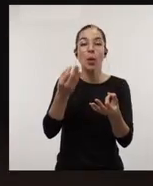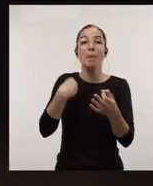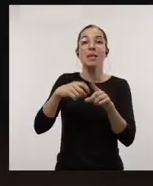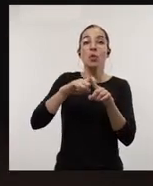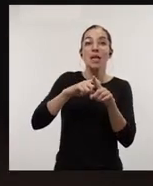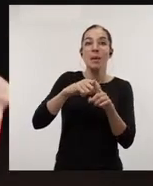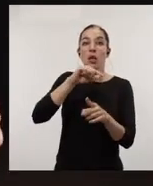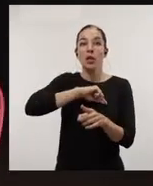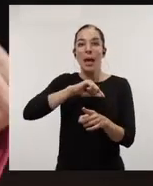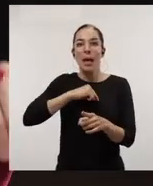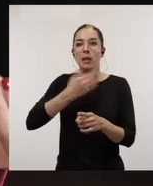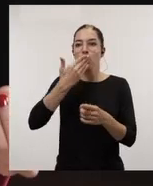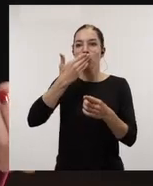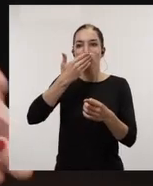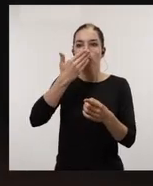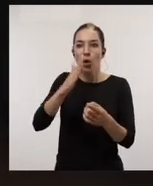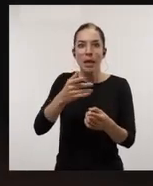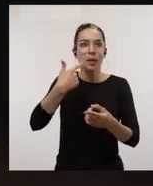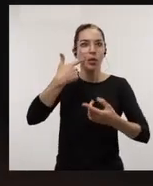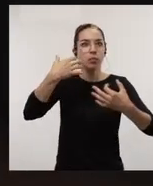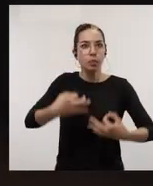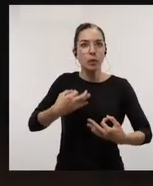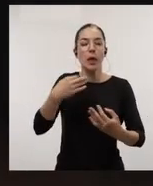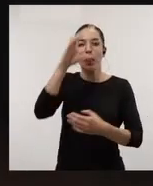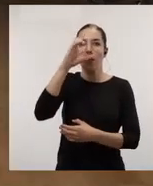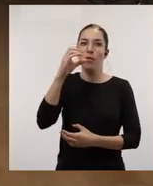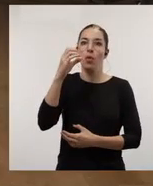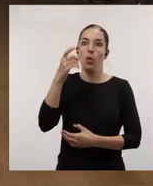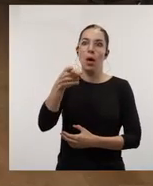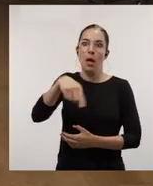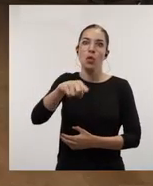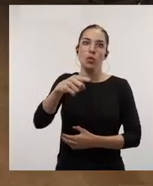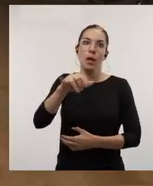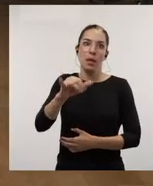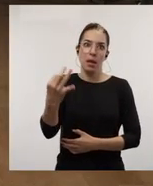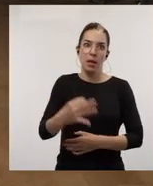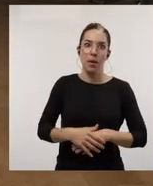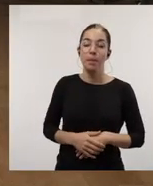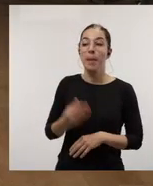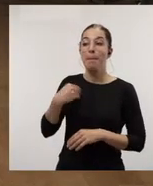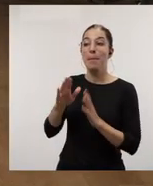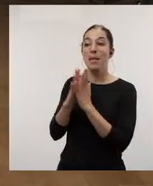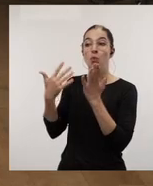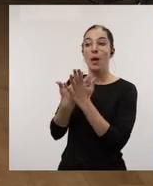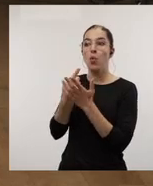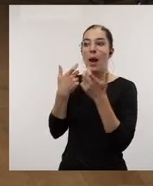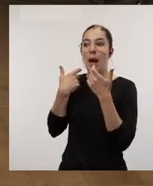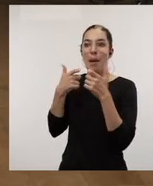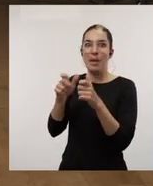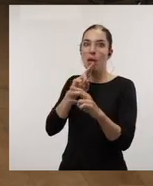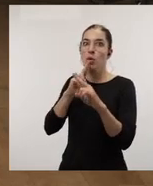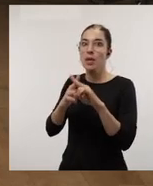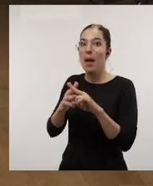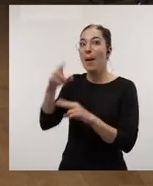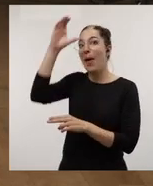aspectos éticos, honestos y de rigor científico que debe tener. Además, en el manual hay un apartado que habéis titulado, lo voy a leer